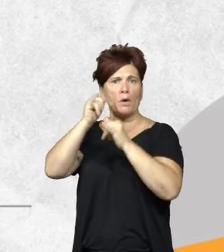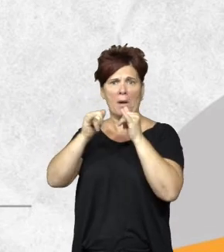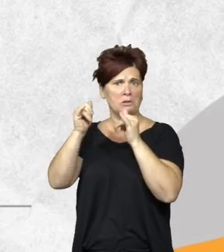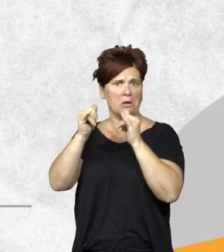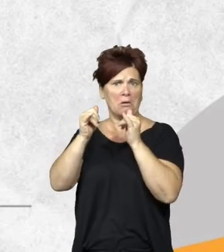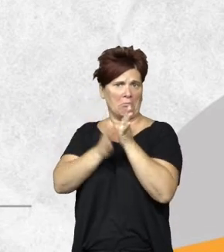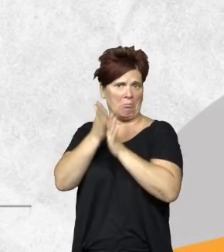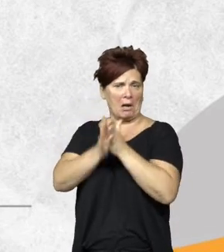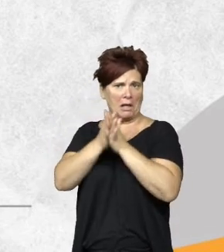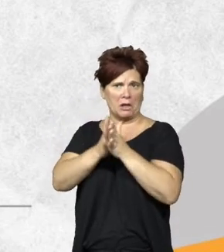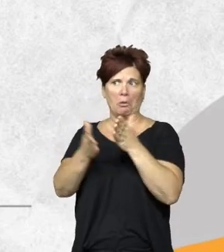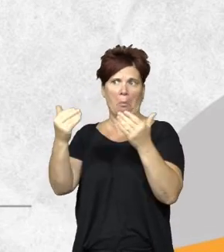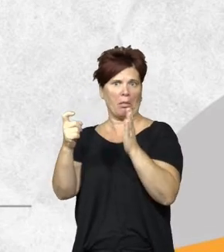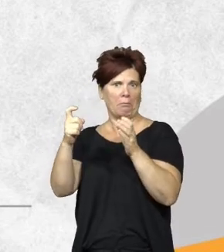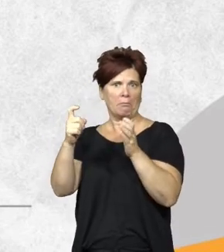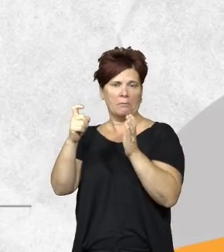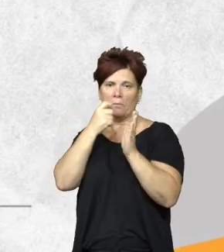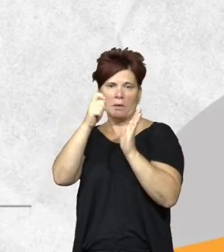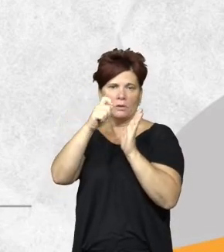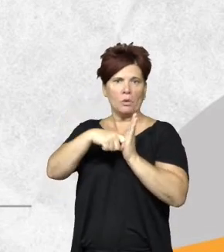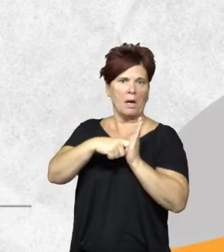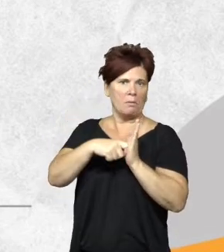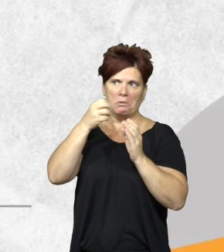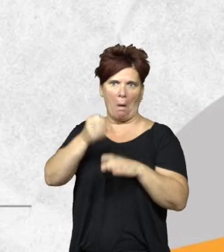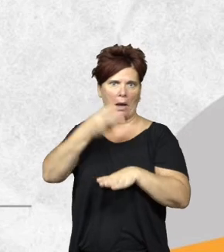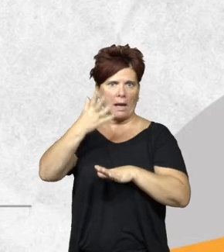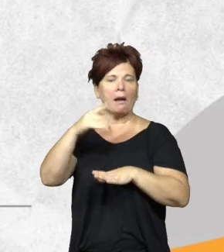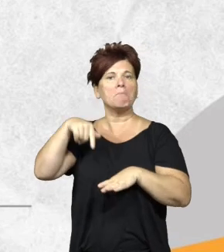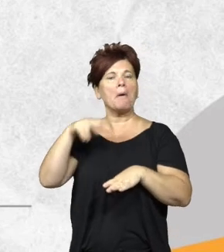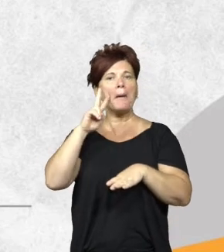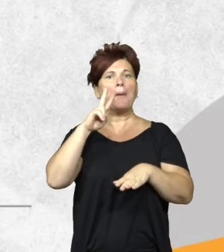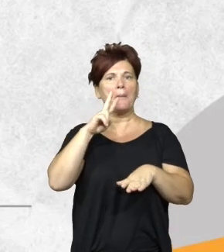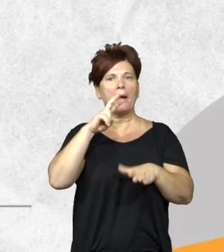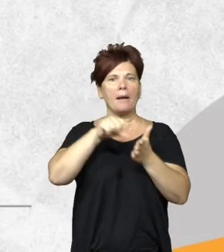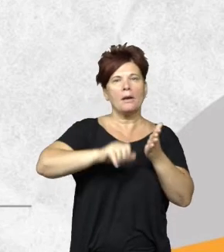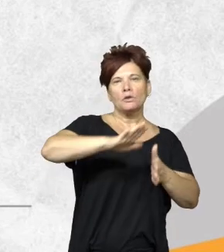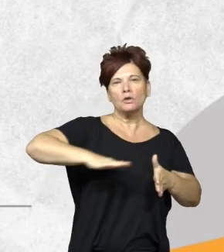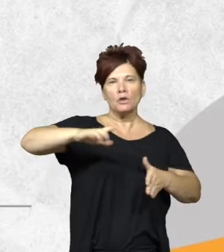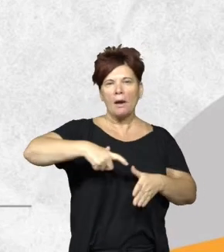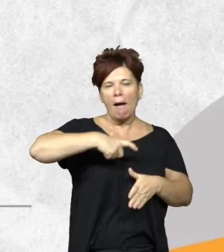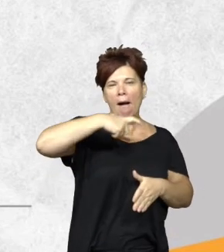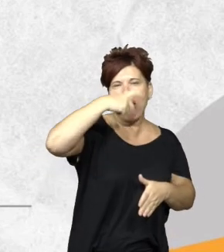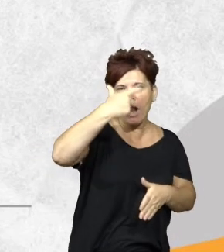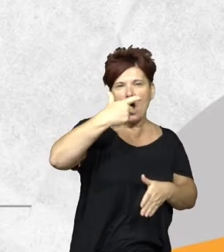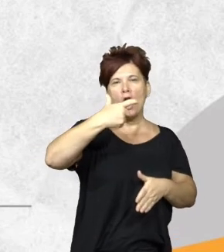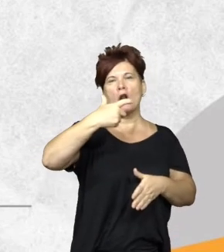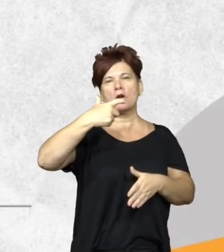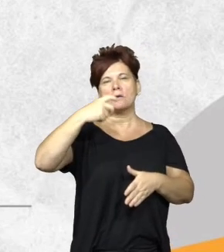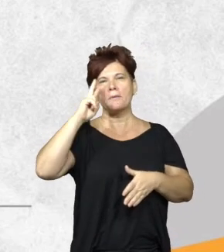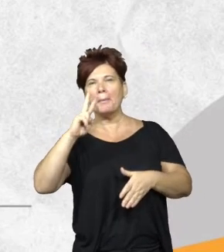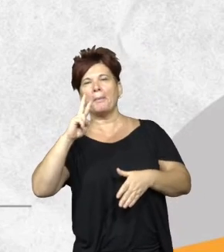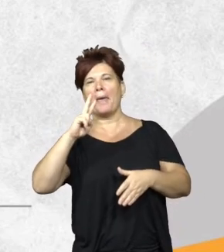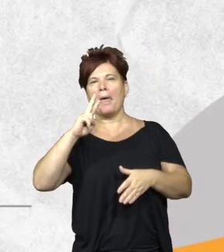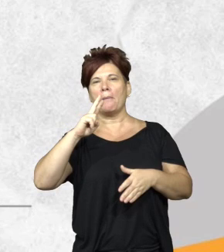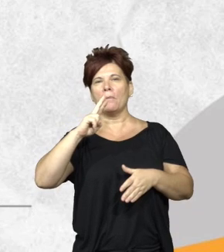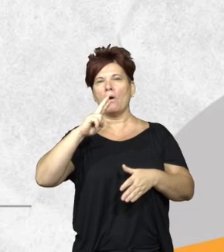puede suscribir acá hay un ejemplo de un mail de cómo se fijan los focos de calor tenemos en cuenta los